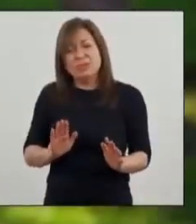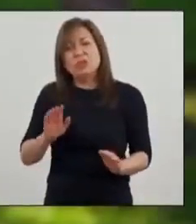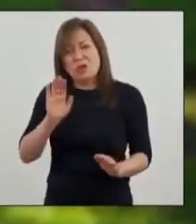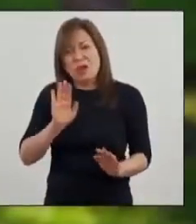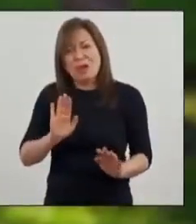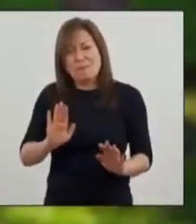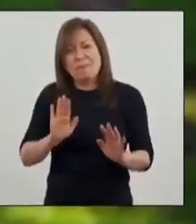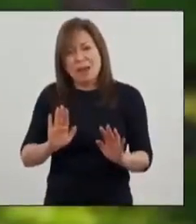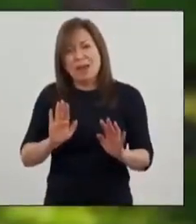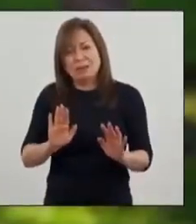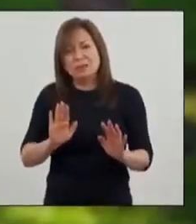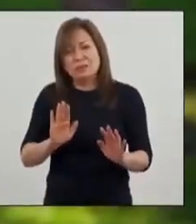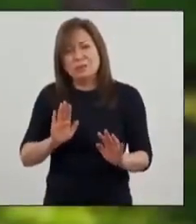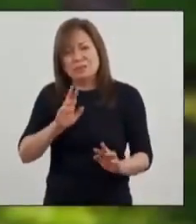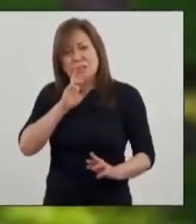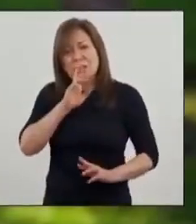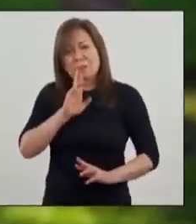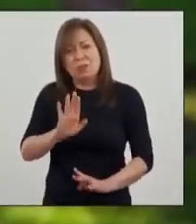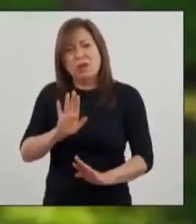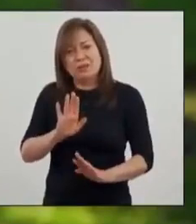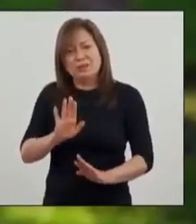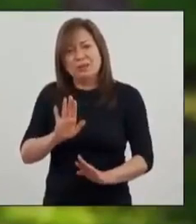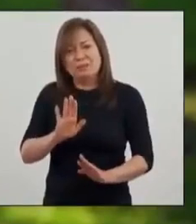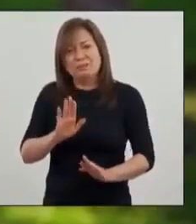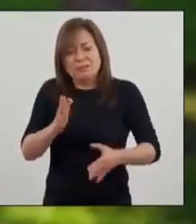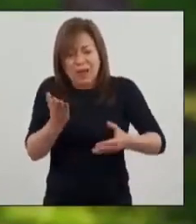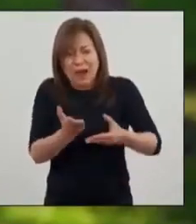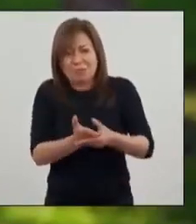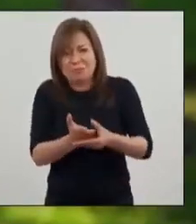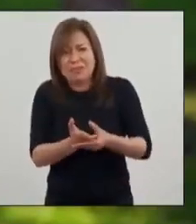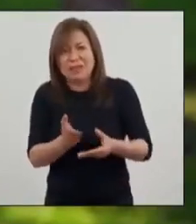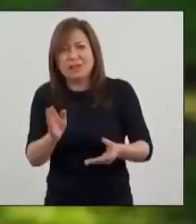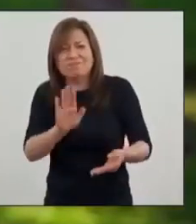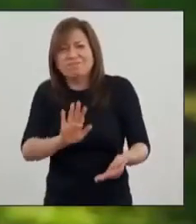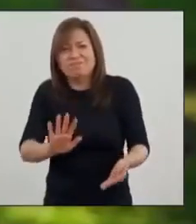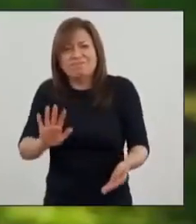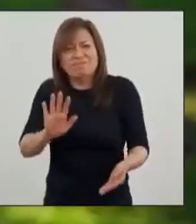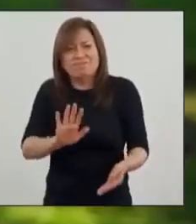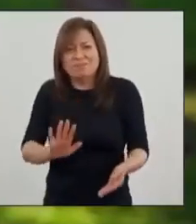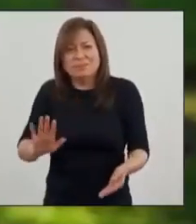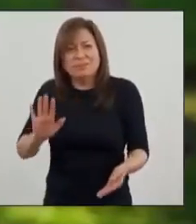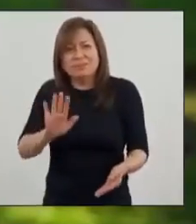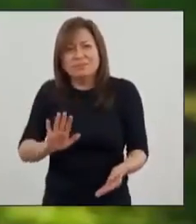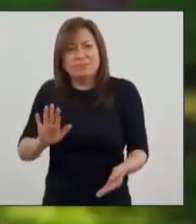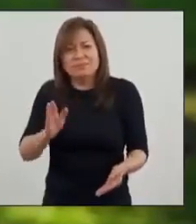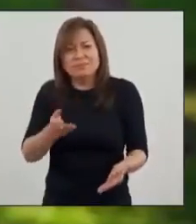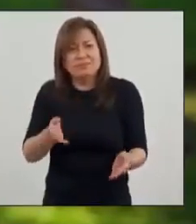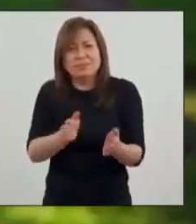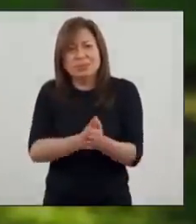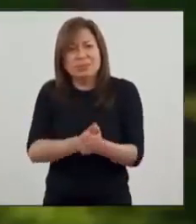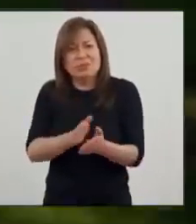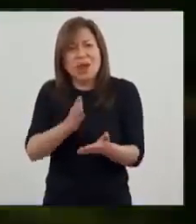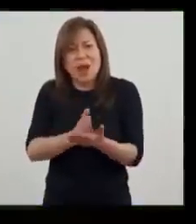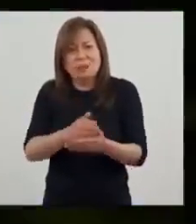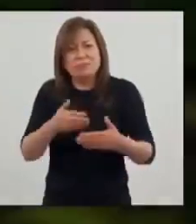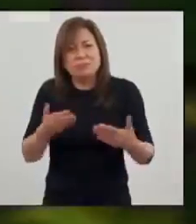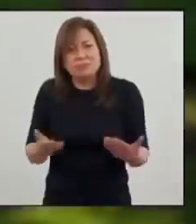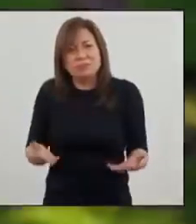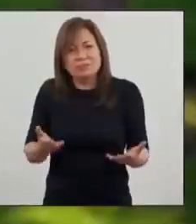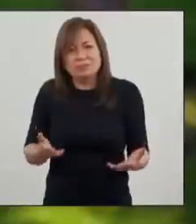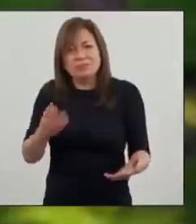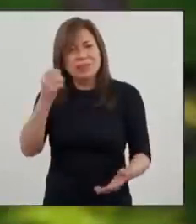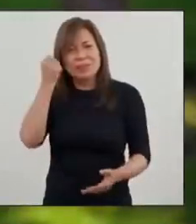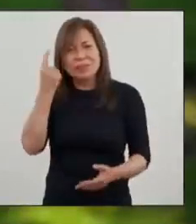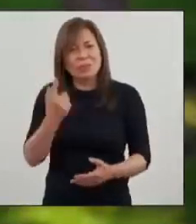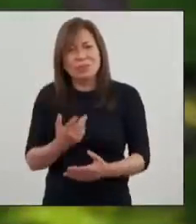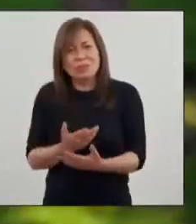respuestas. Esa carpeta está dormida desde que él se fue. Y